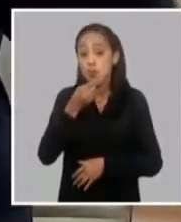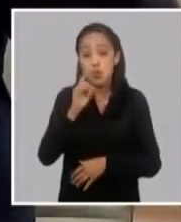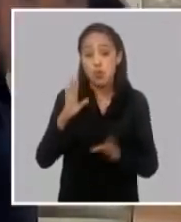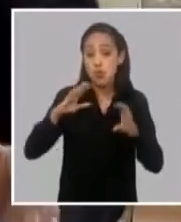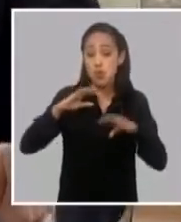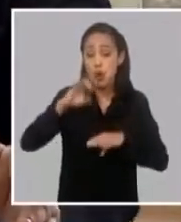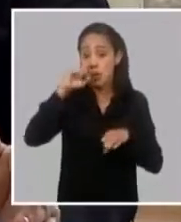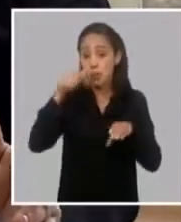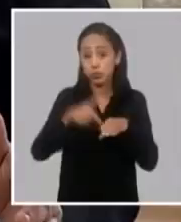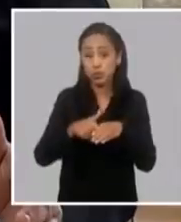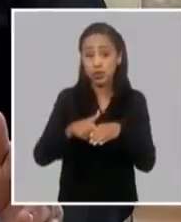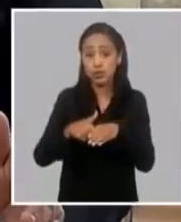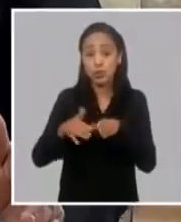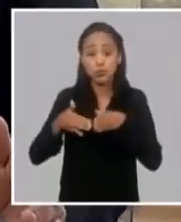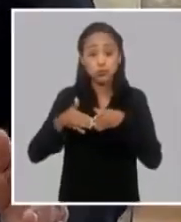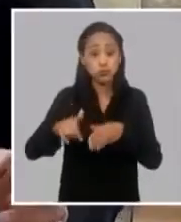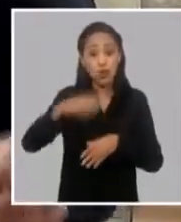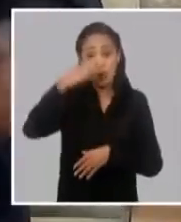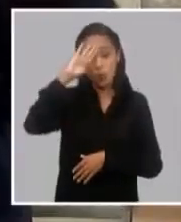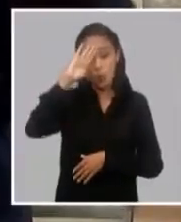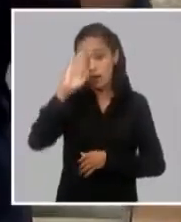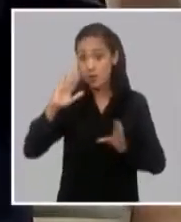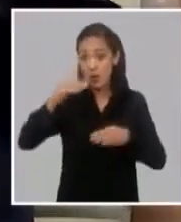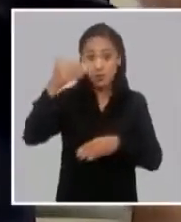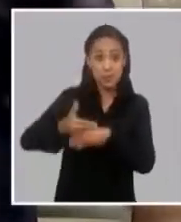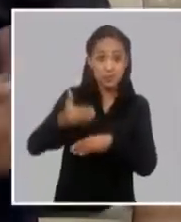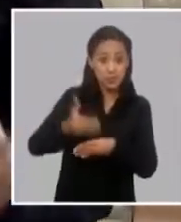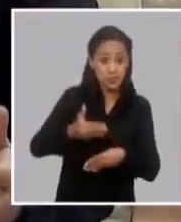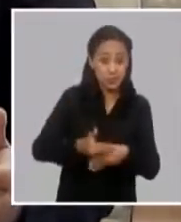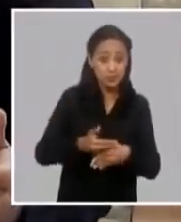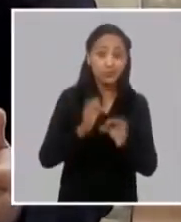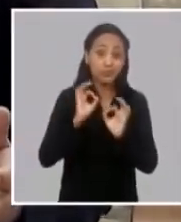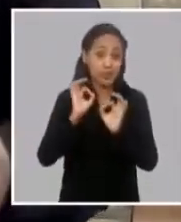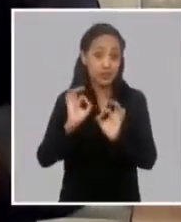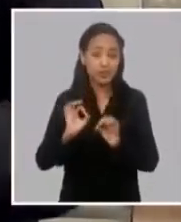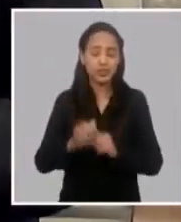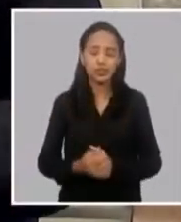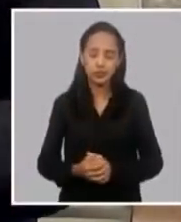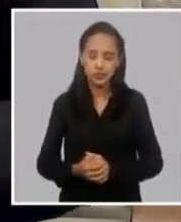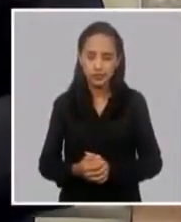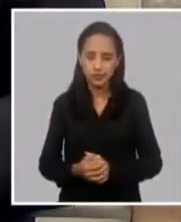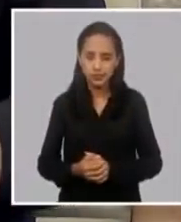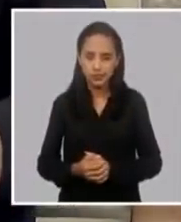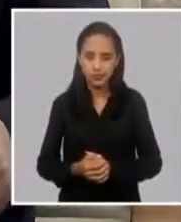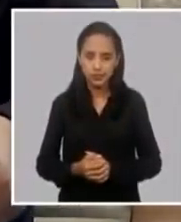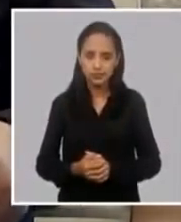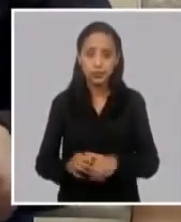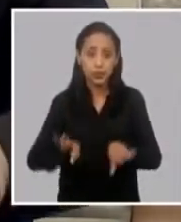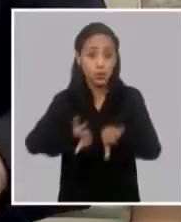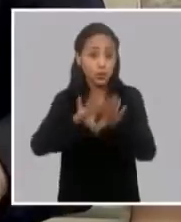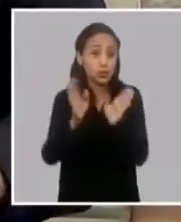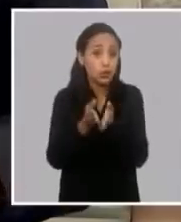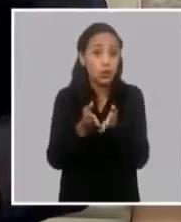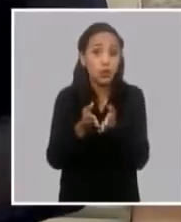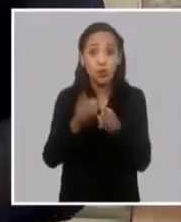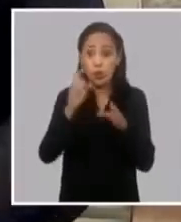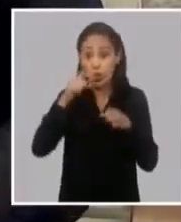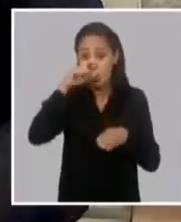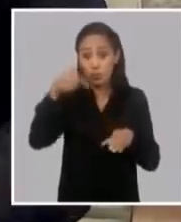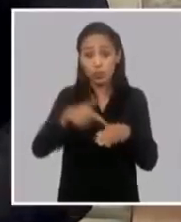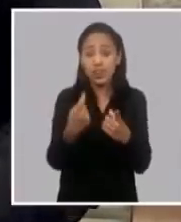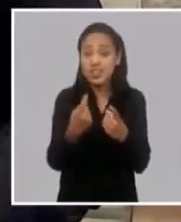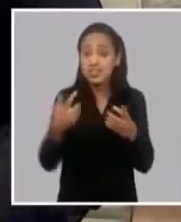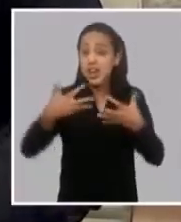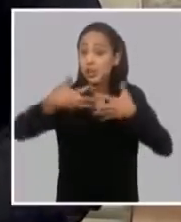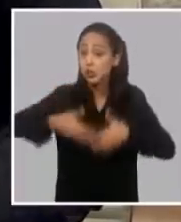redistribución de servicios por todo el país, el que demanda netamente toda la industria cubana, toda la economía. Es